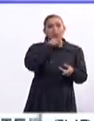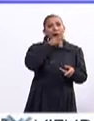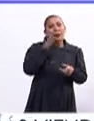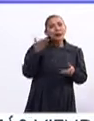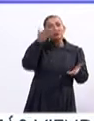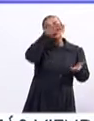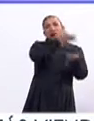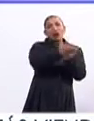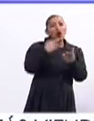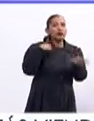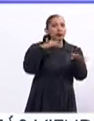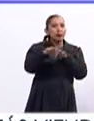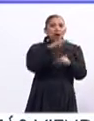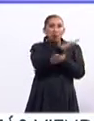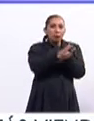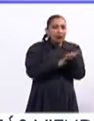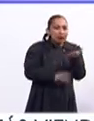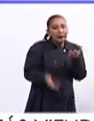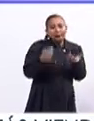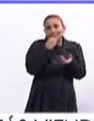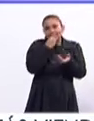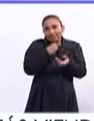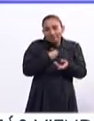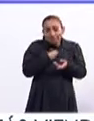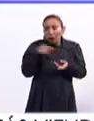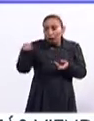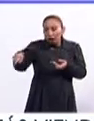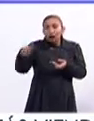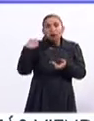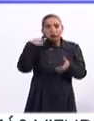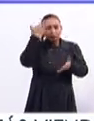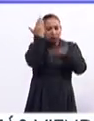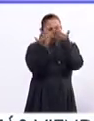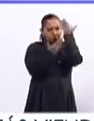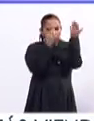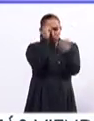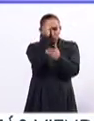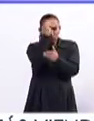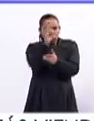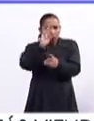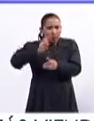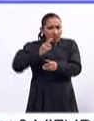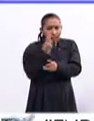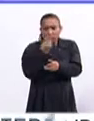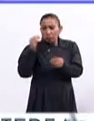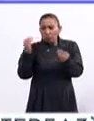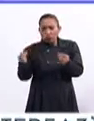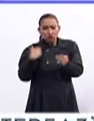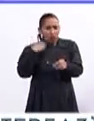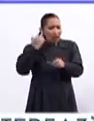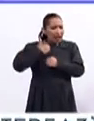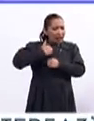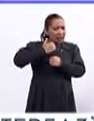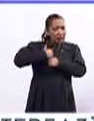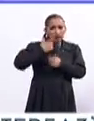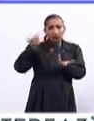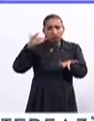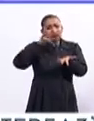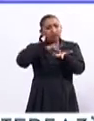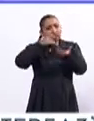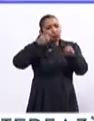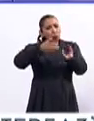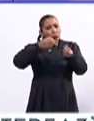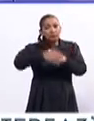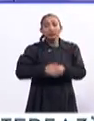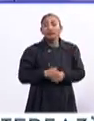hayan llegado con un trabajo modesto por necesidad, ellos se han preparado, muchos de ellos universitarios, muchos de ellos en el ejército, muchas gentes aportando